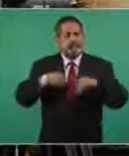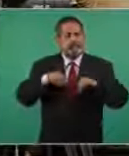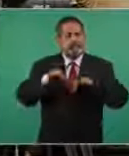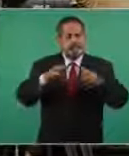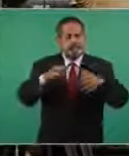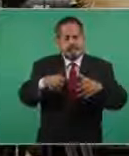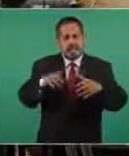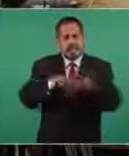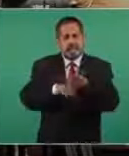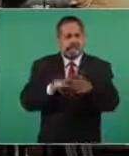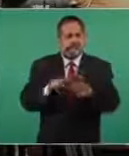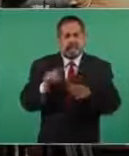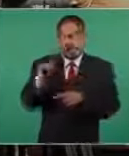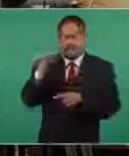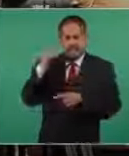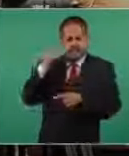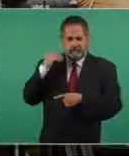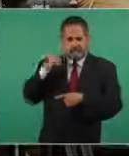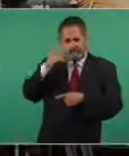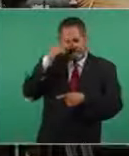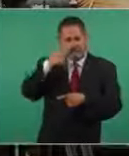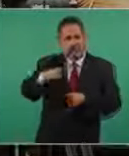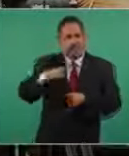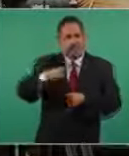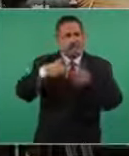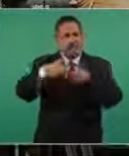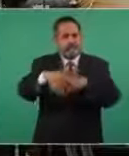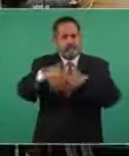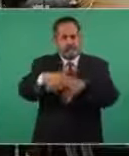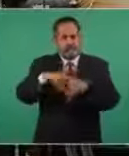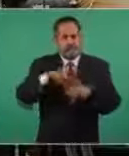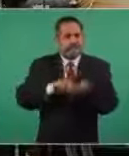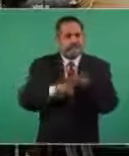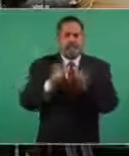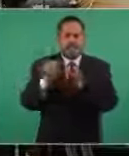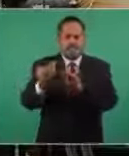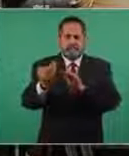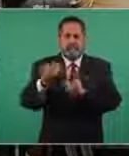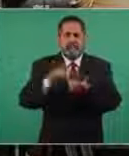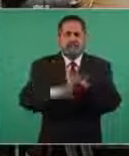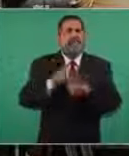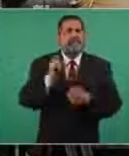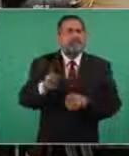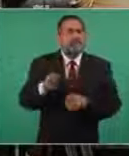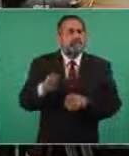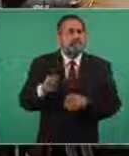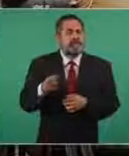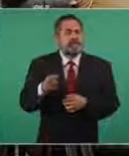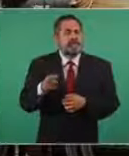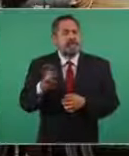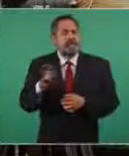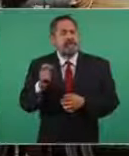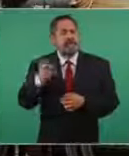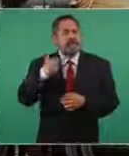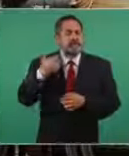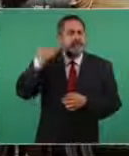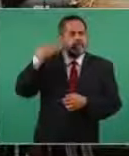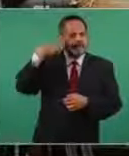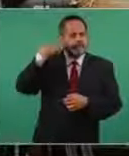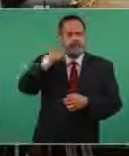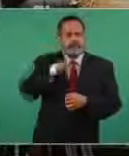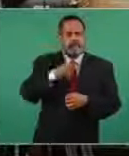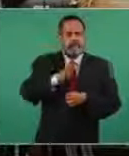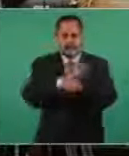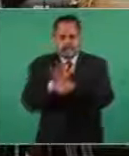Trabajadores, seguramente hace unos días estuvo una manifestación aquí enfrente, que tienen que ver con aquellos que estuvieron en primera línea de